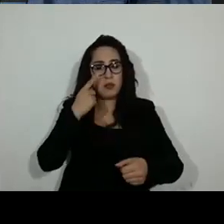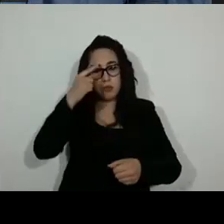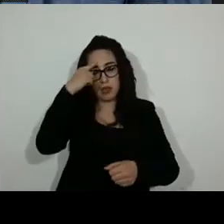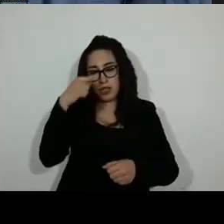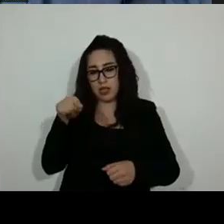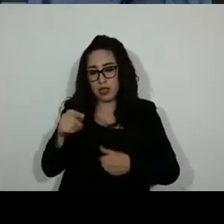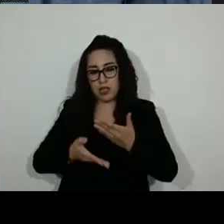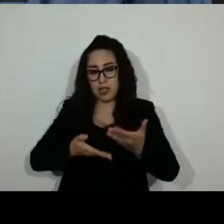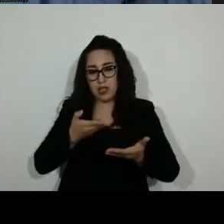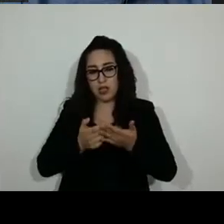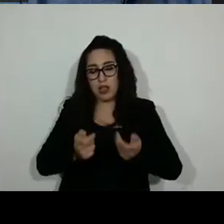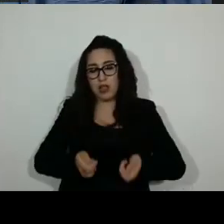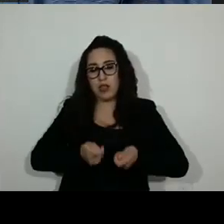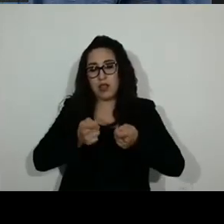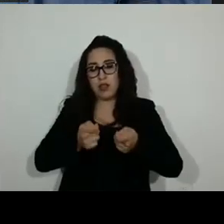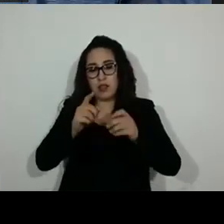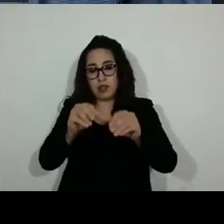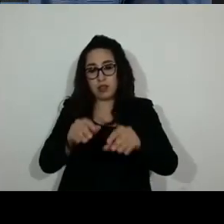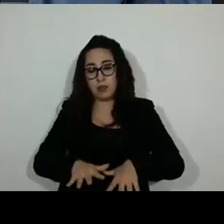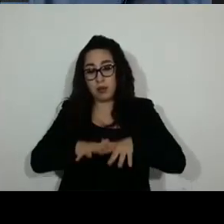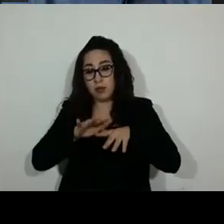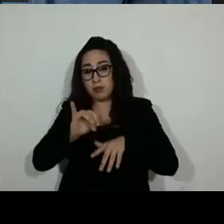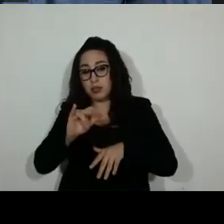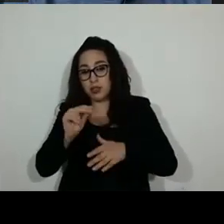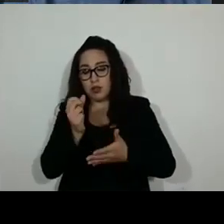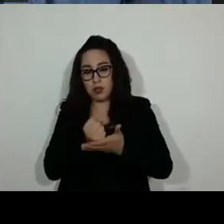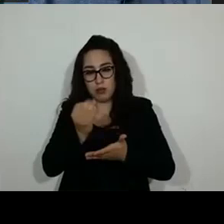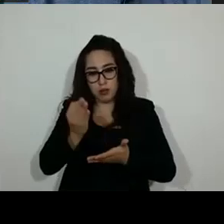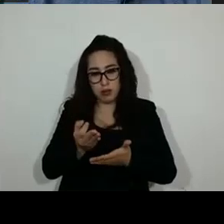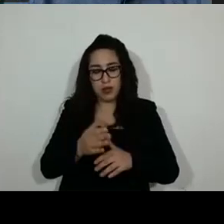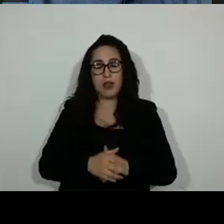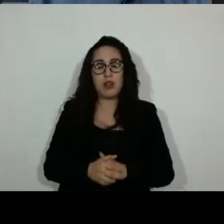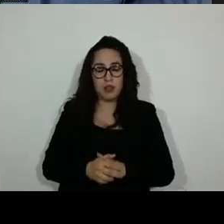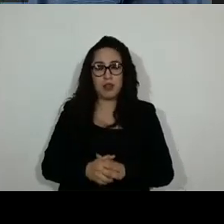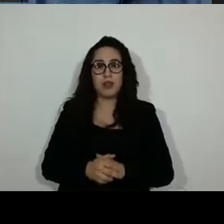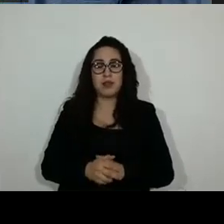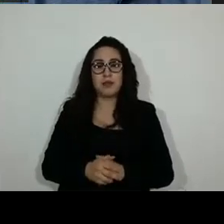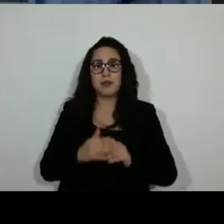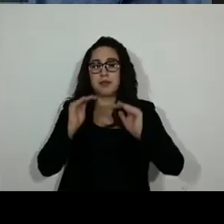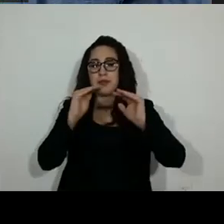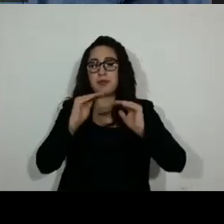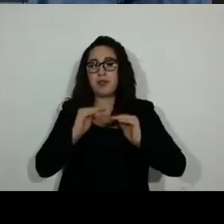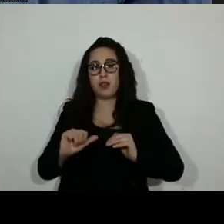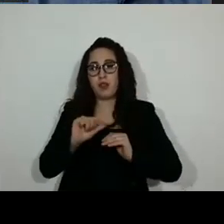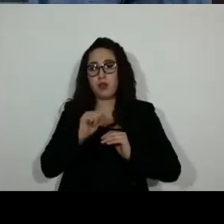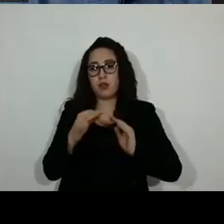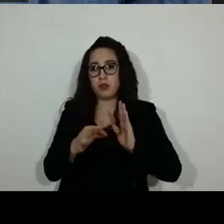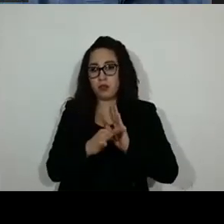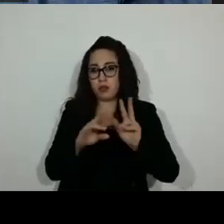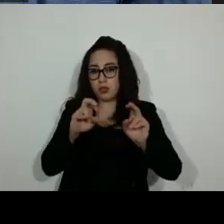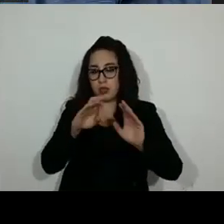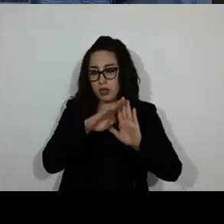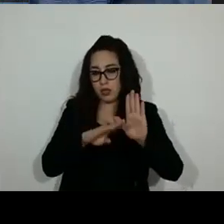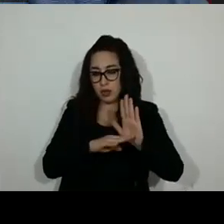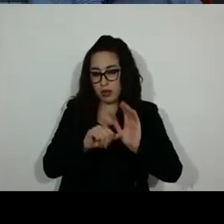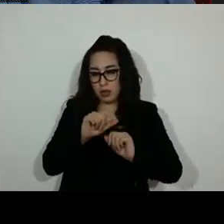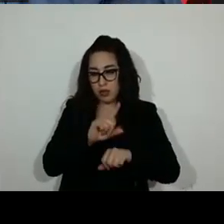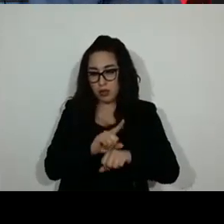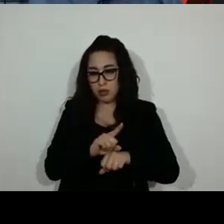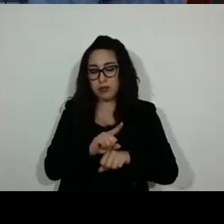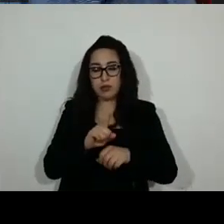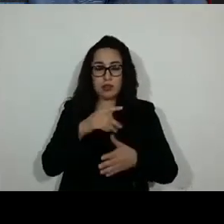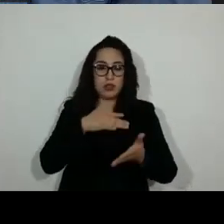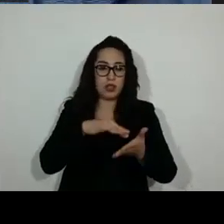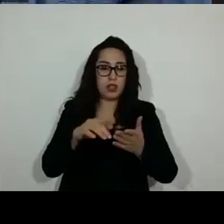sea sometido a consideración del pleno. En desahogo al sexto punto del orden del día, referente a la lectura,